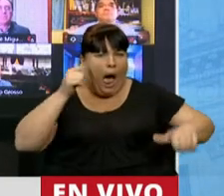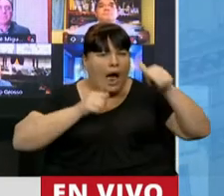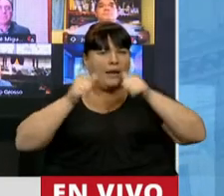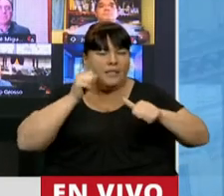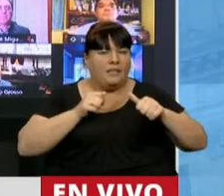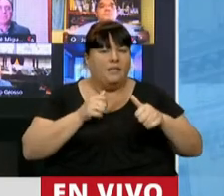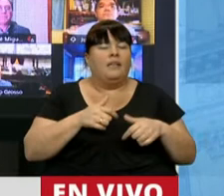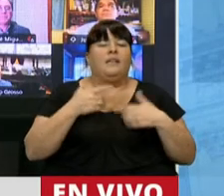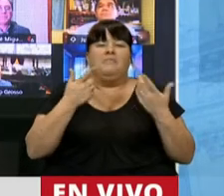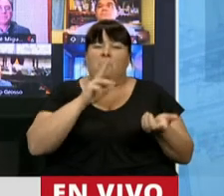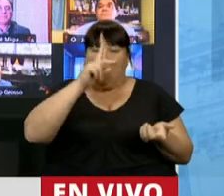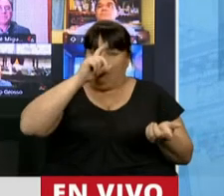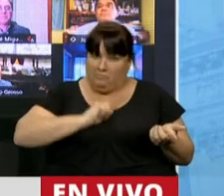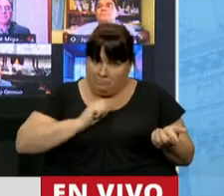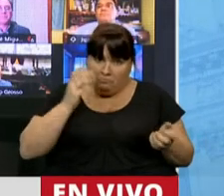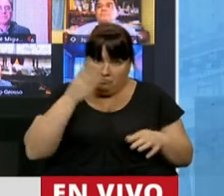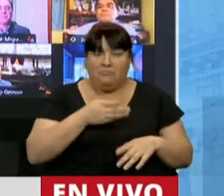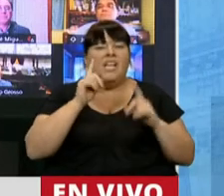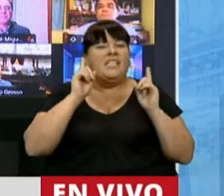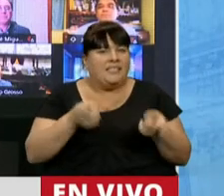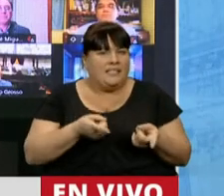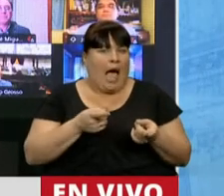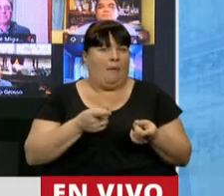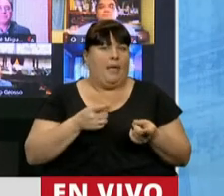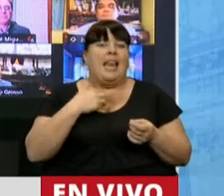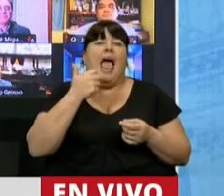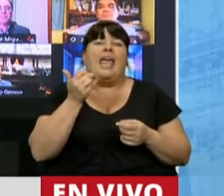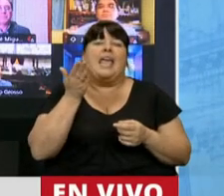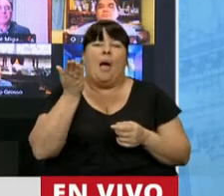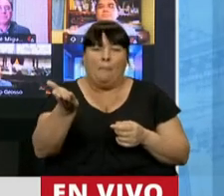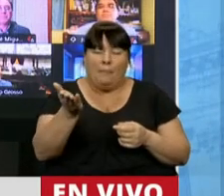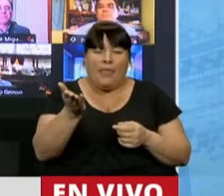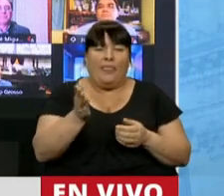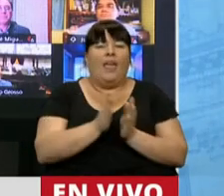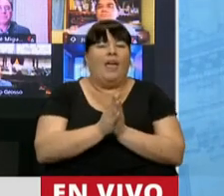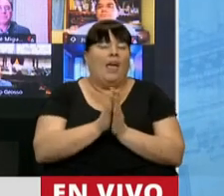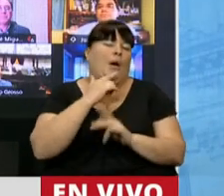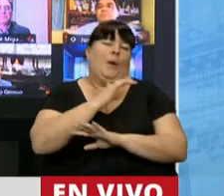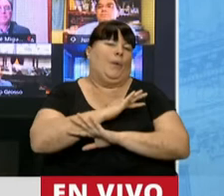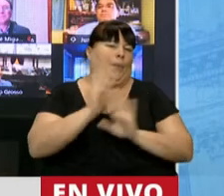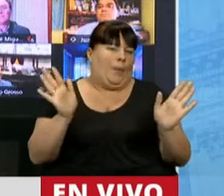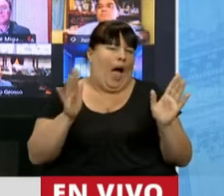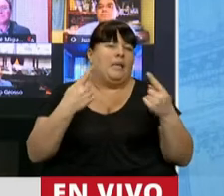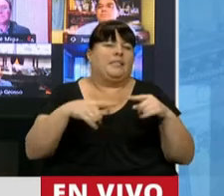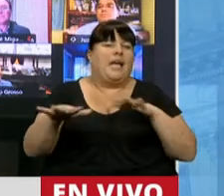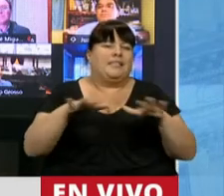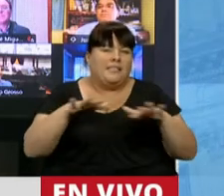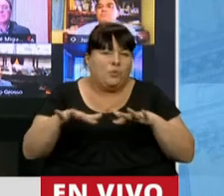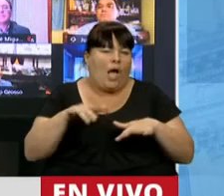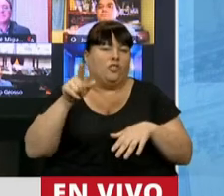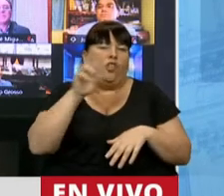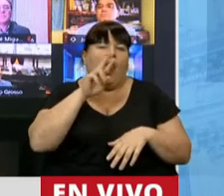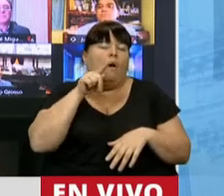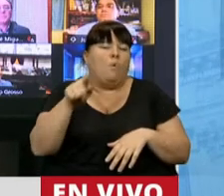y habiéndose animado, también pedido por su propia hija, a decir basta a una serie de situaciones que a